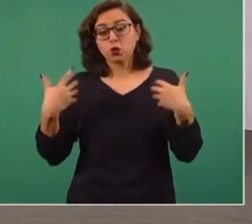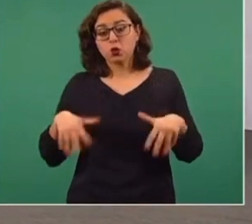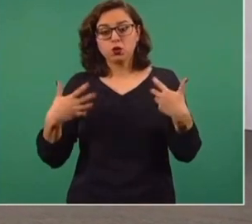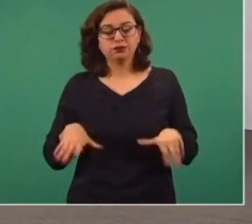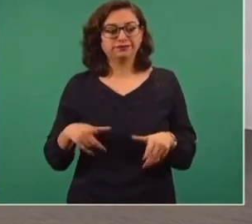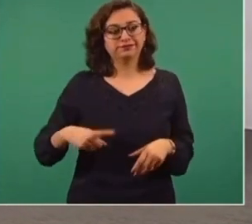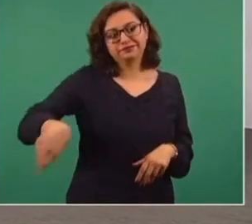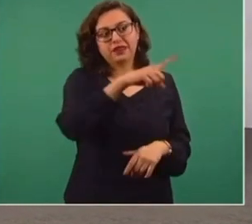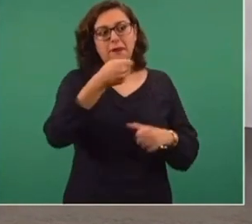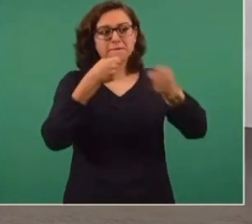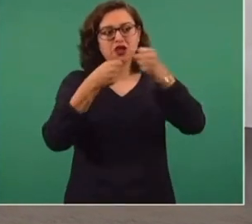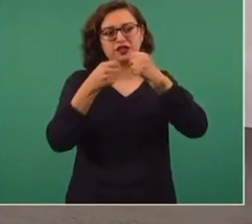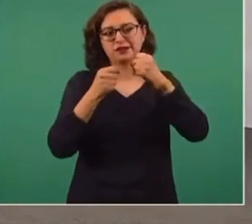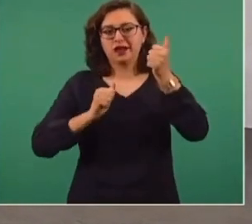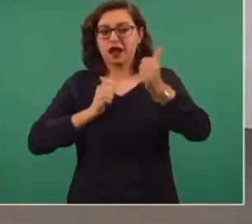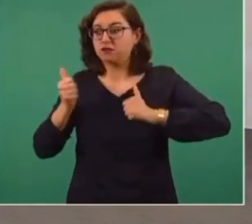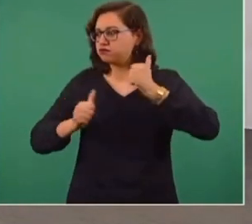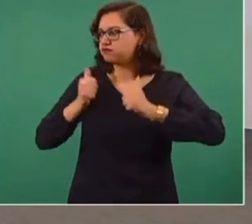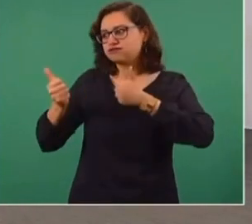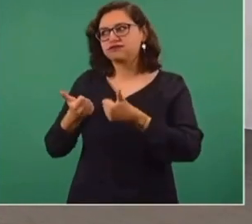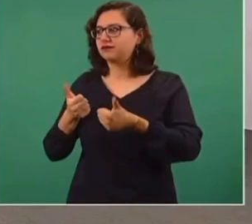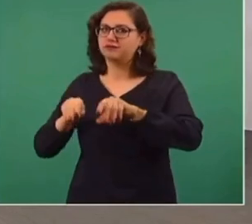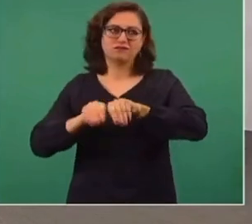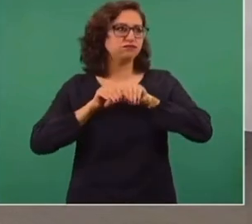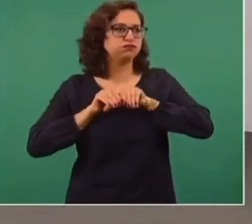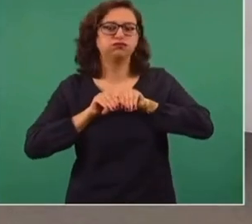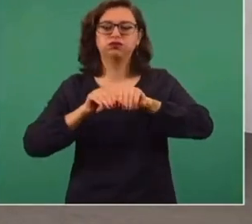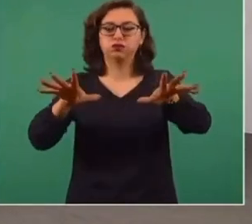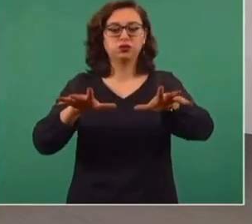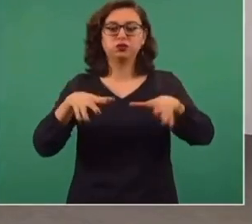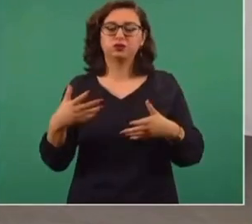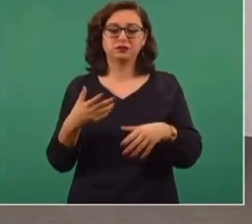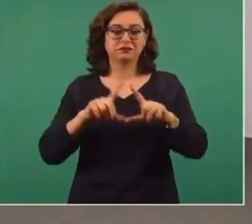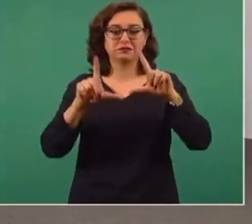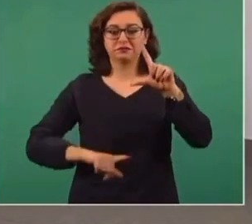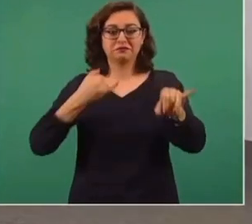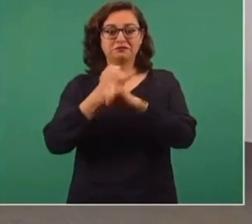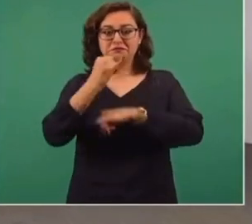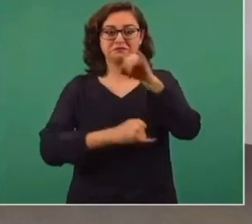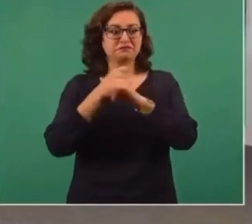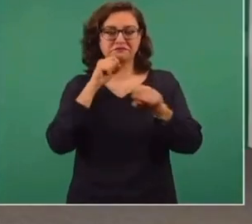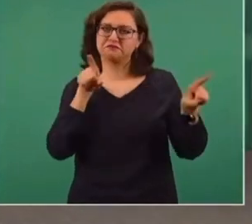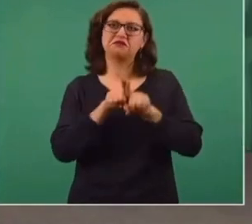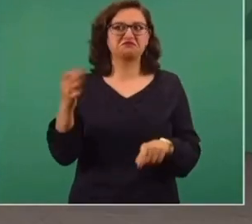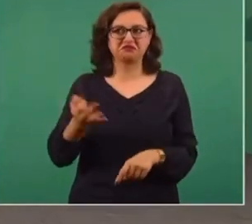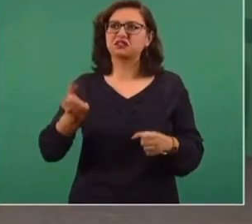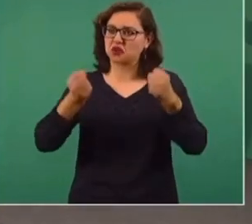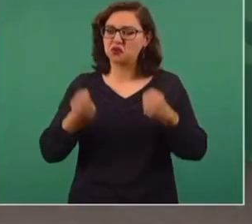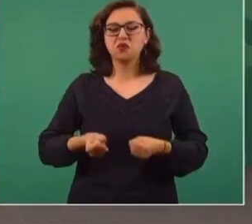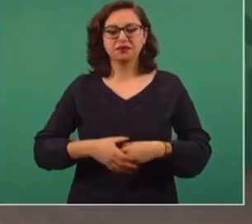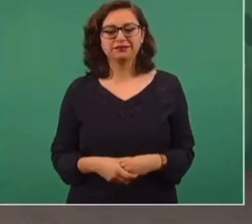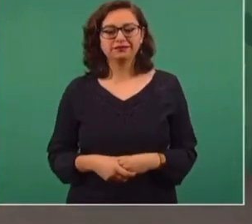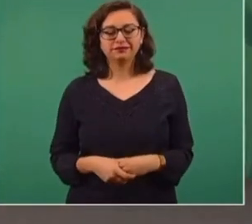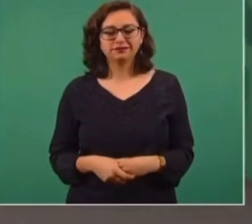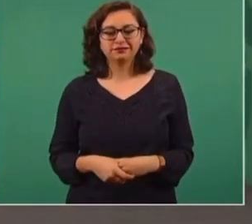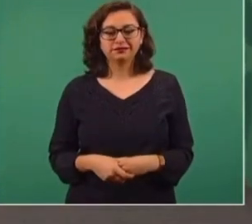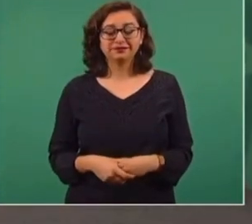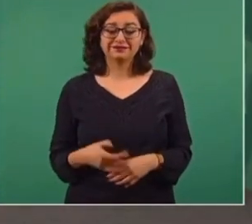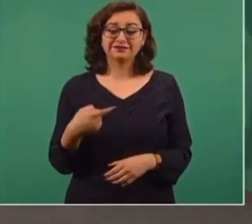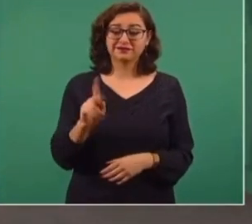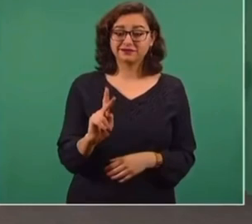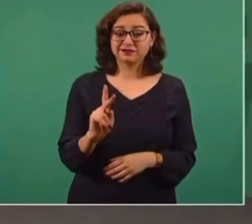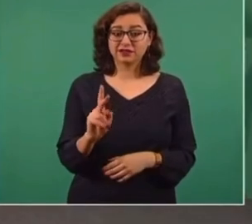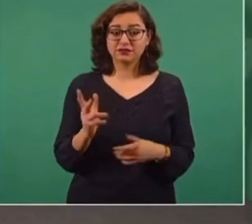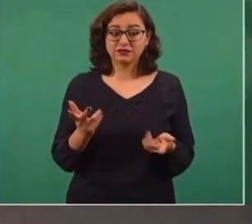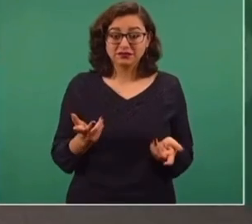de periodistas y va a ser noticia nacional e internacional, pero